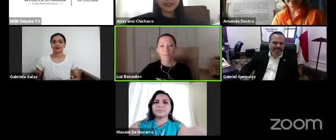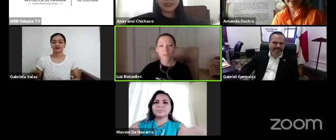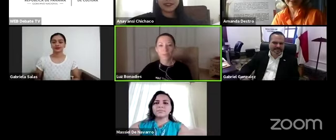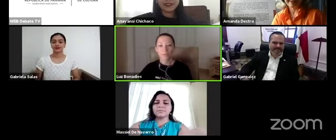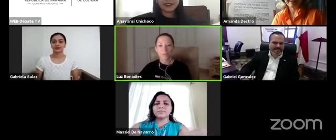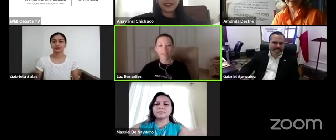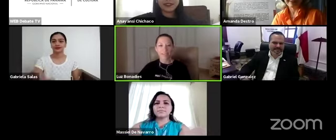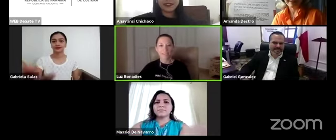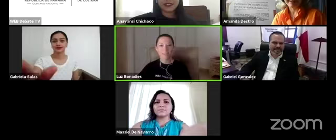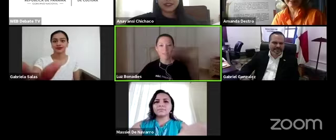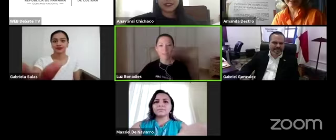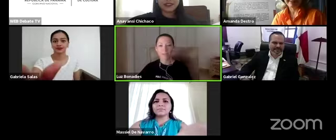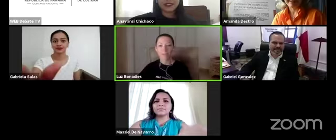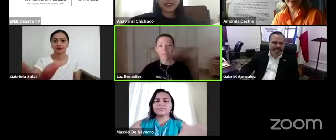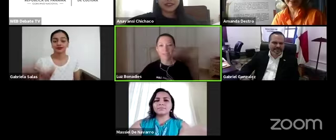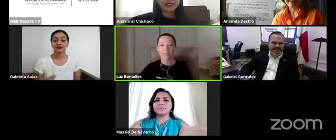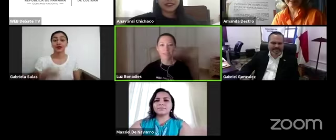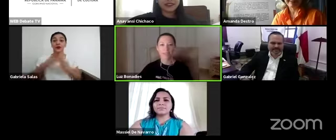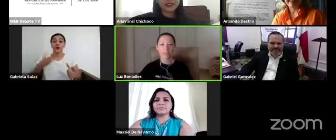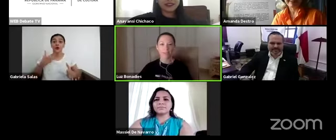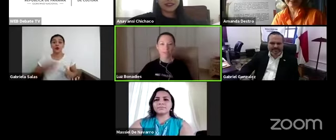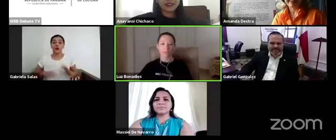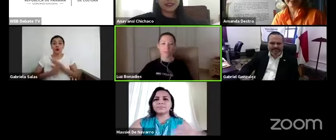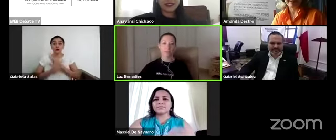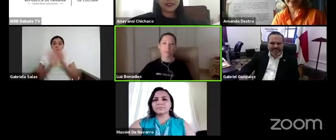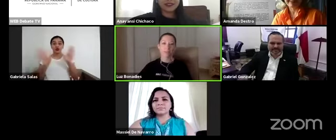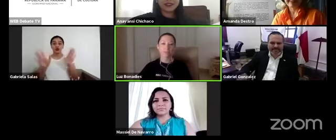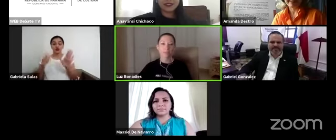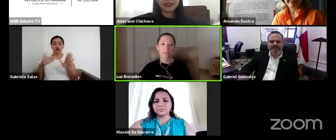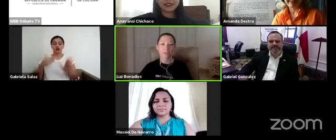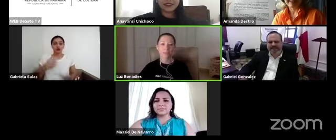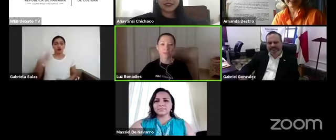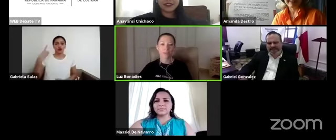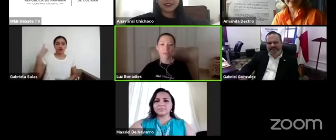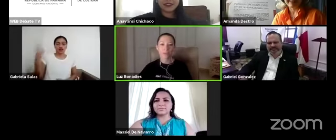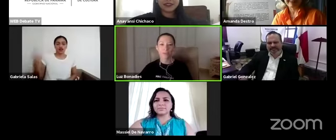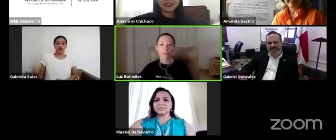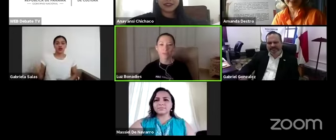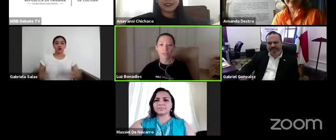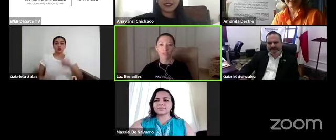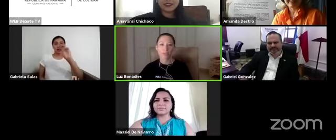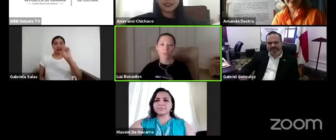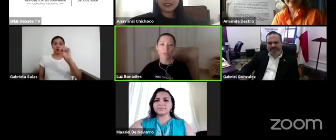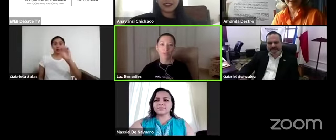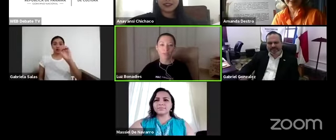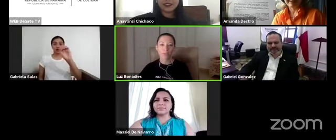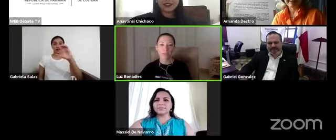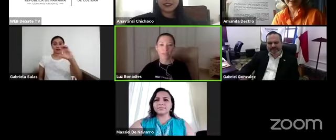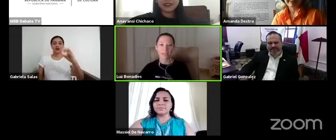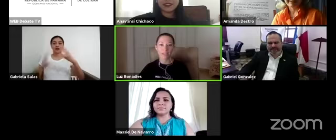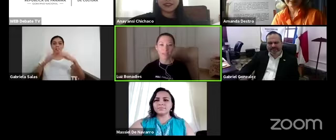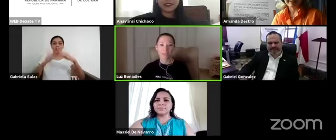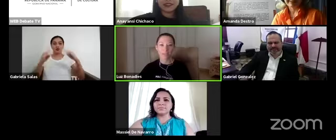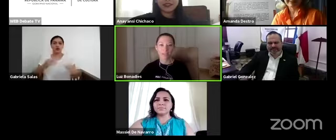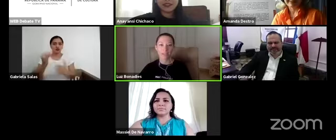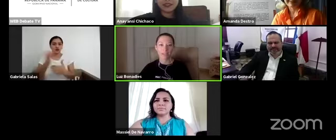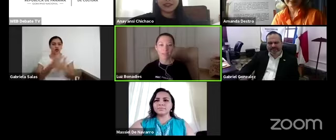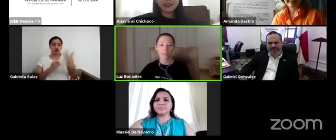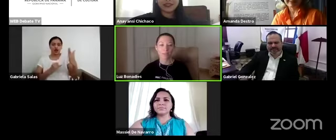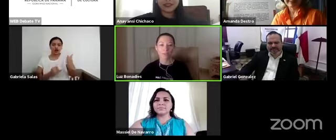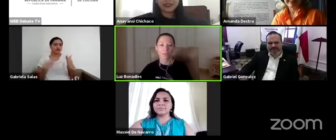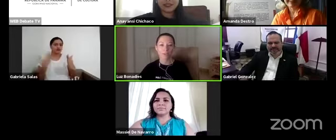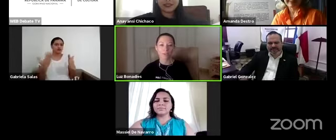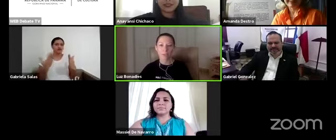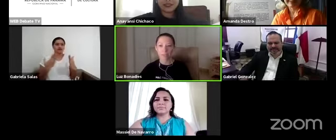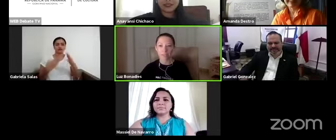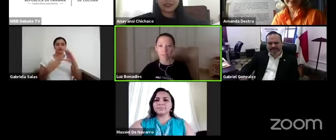Muy buenos días. Soy Luz Bonavides. Soy la Directora Ejecutiva del MAC Panamá, el Museo de Arte Contemporáneo, único museo dedicado especialmente al arte